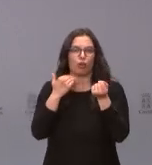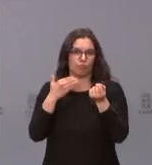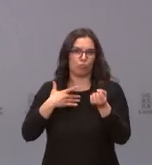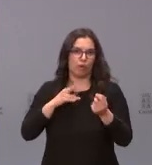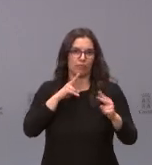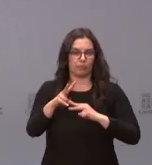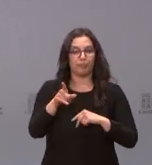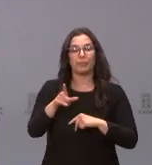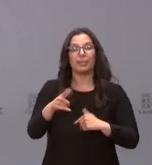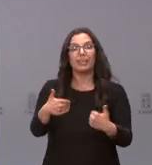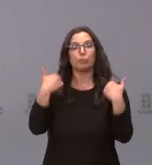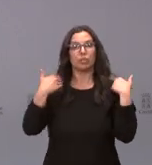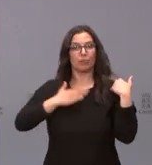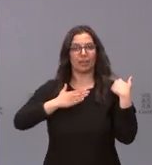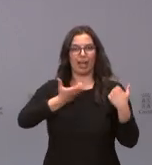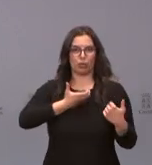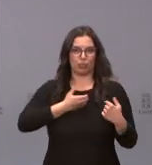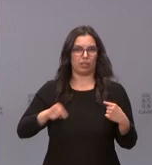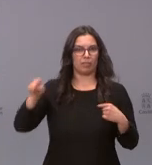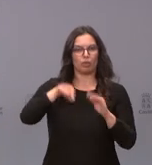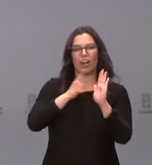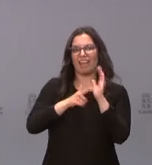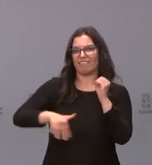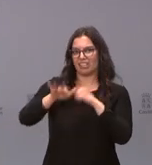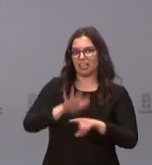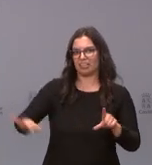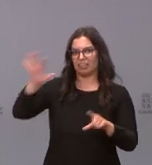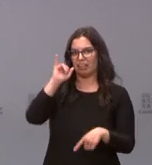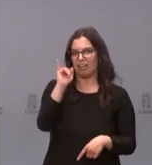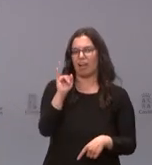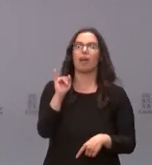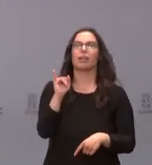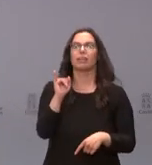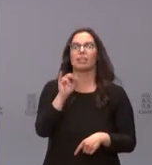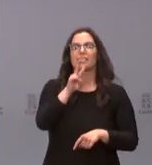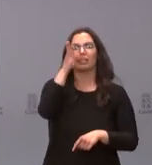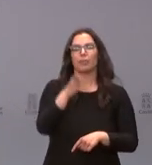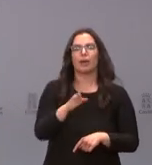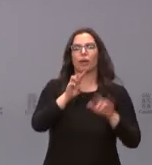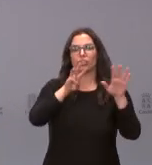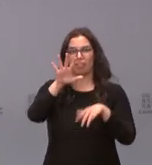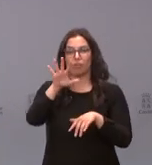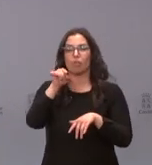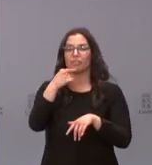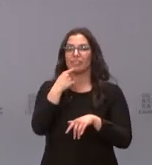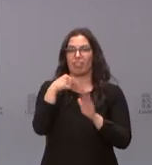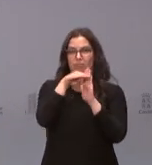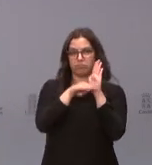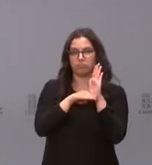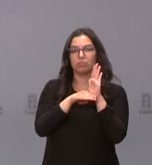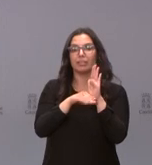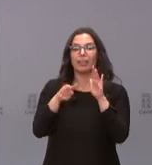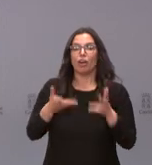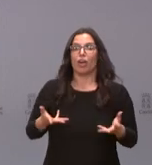competencia municipal. Hay una ley básica estatal, que es la Ley de las Bases del Régimen Local, la 7.85, que establece el deber de